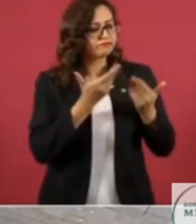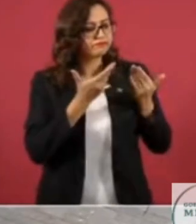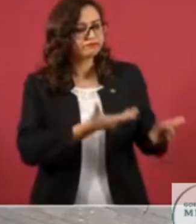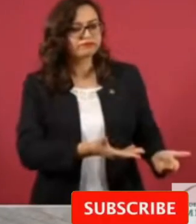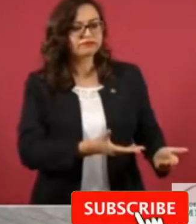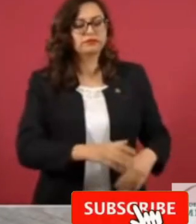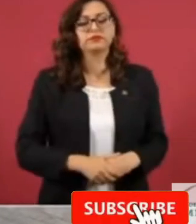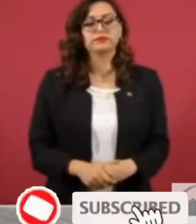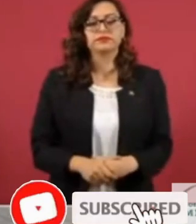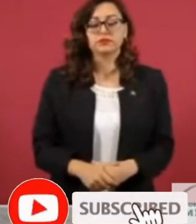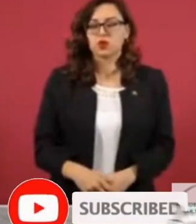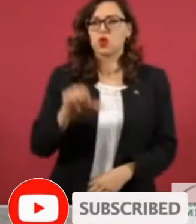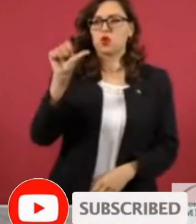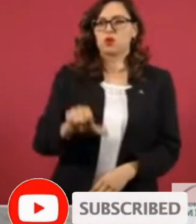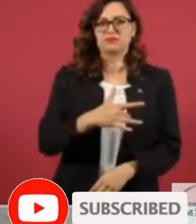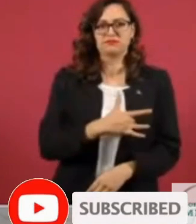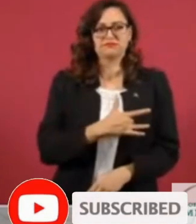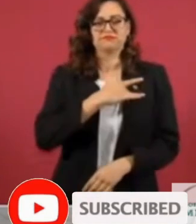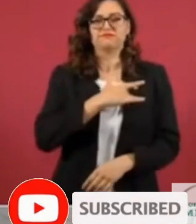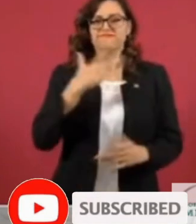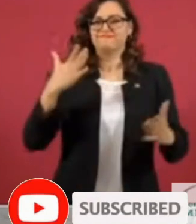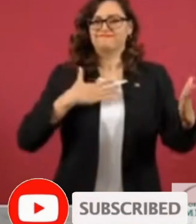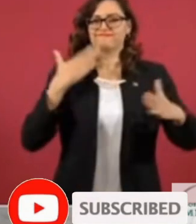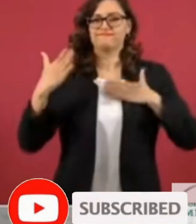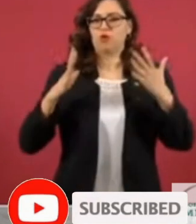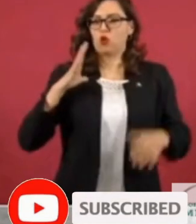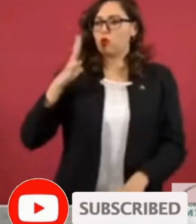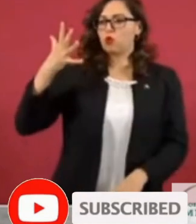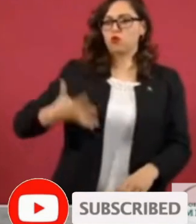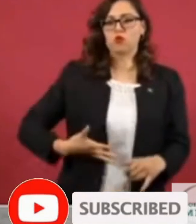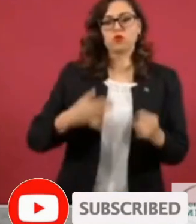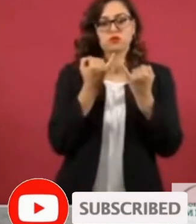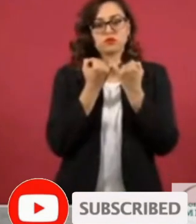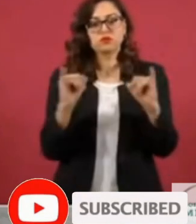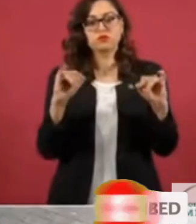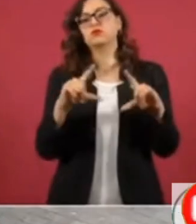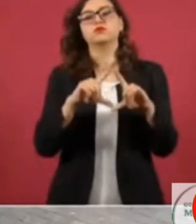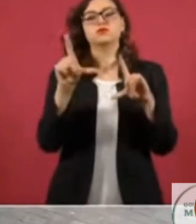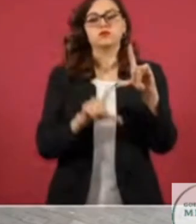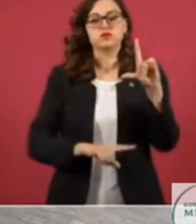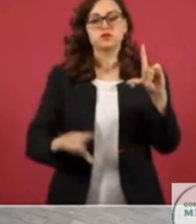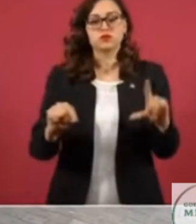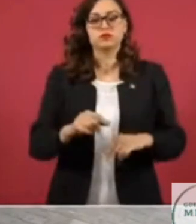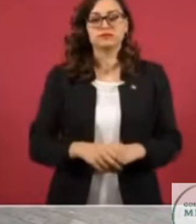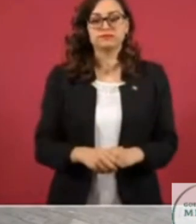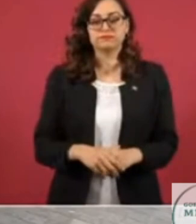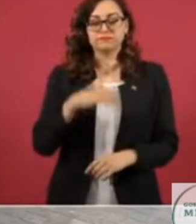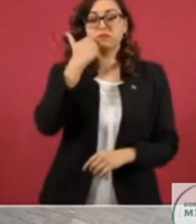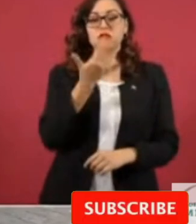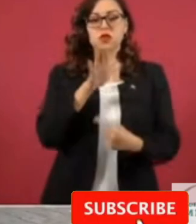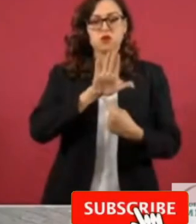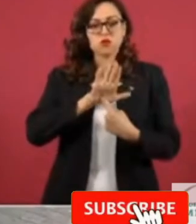independencia nacional, deseo dar a conocer la